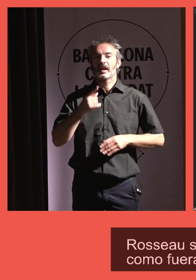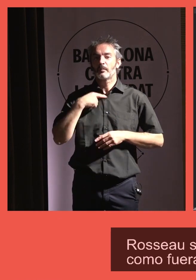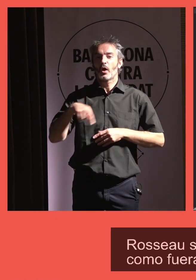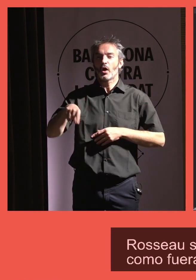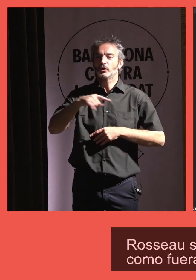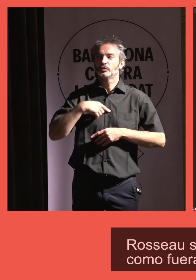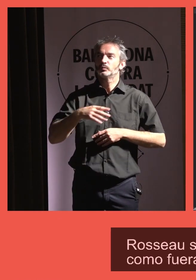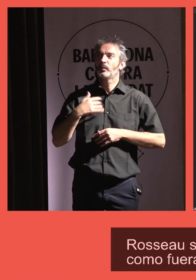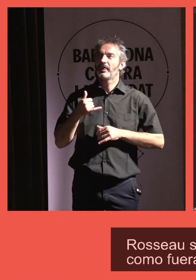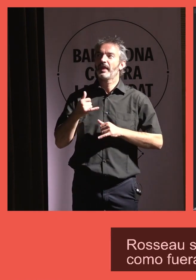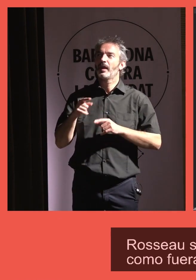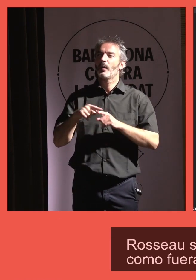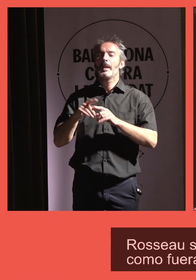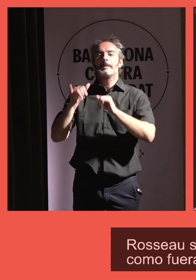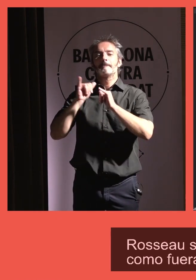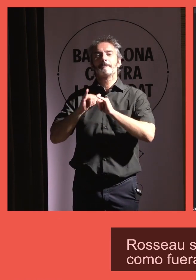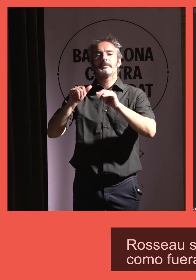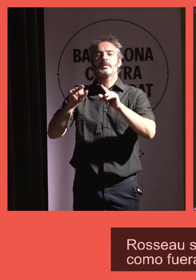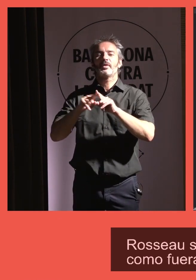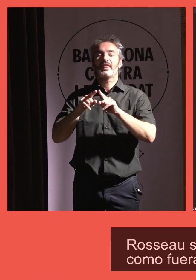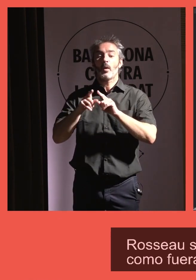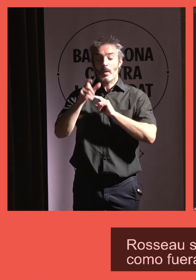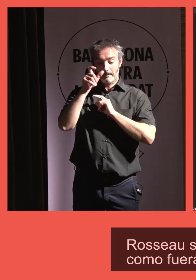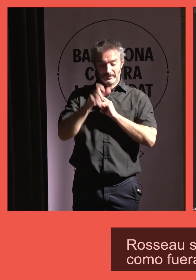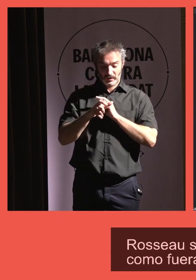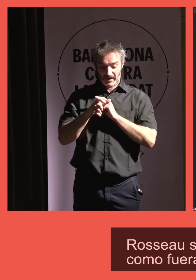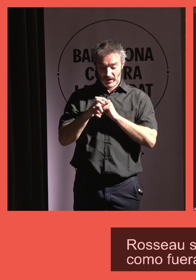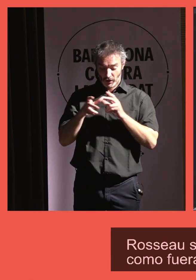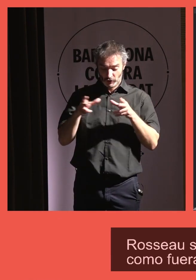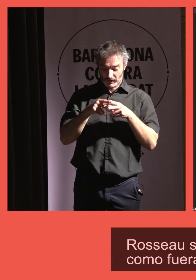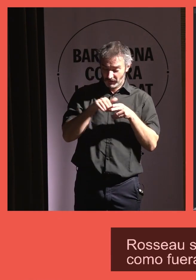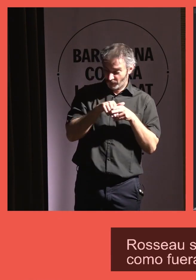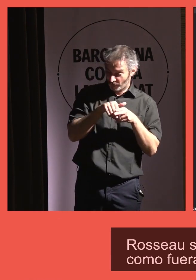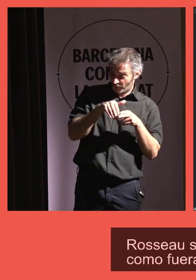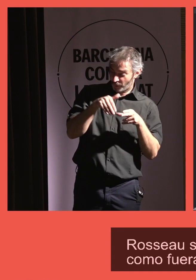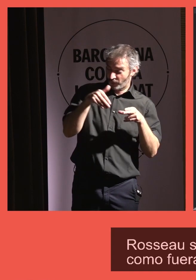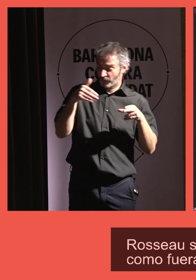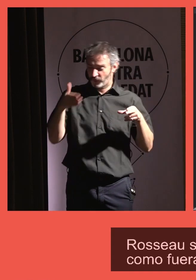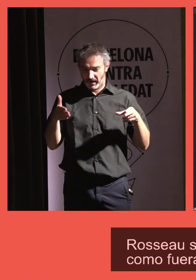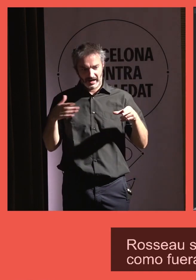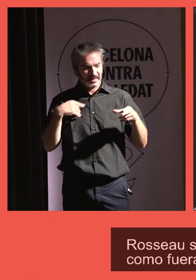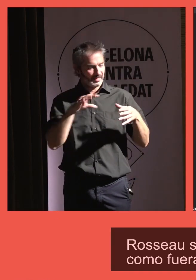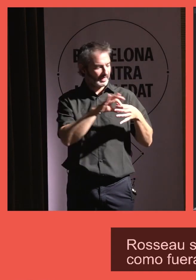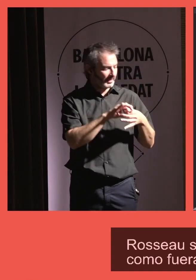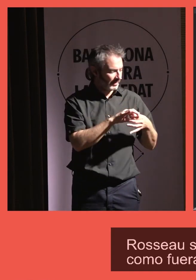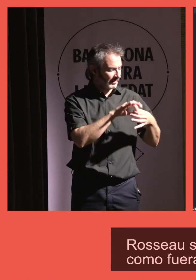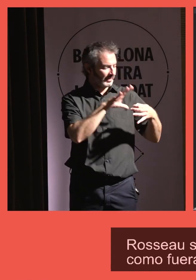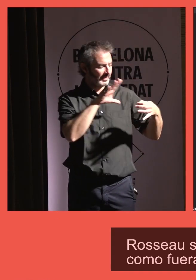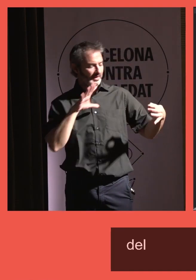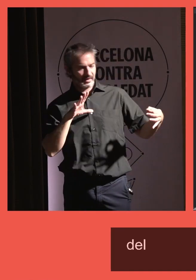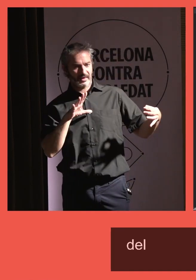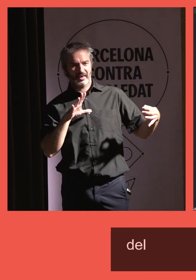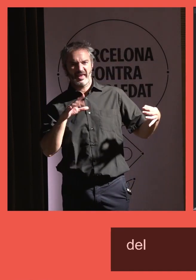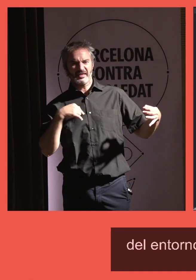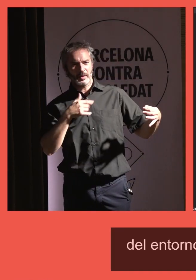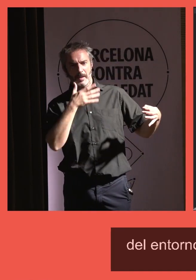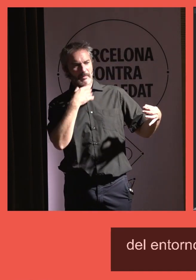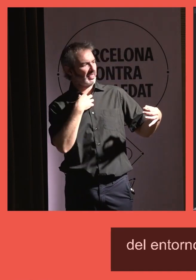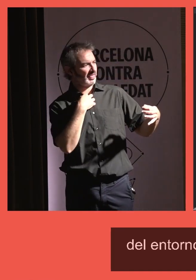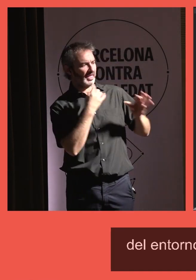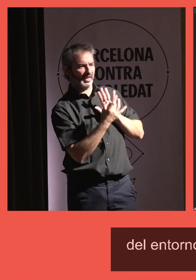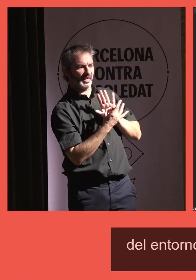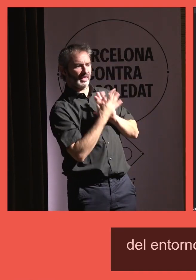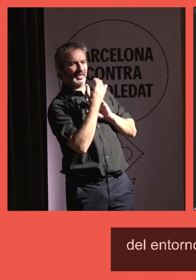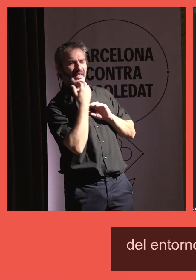solitario, ¿verdad? Como alguien que está fuera de la sociedad, está desvinculado de su entorno y se siente como proscrito por la